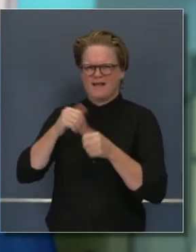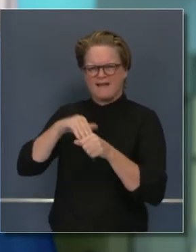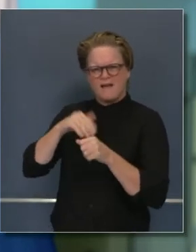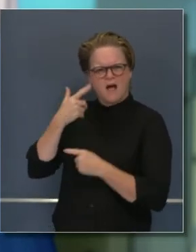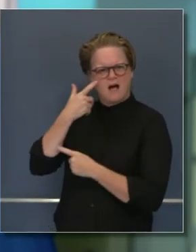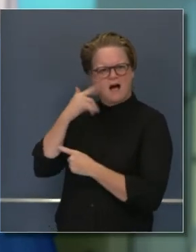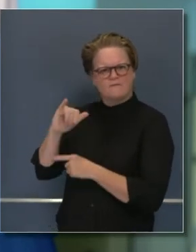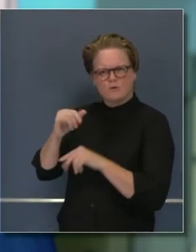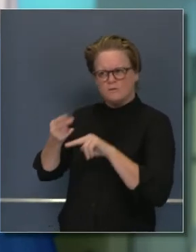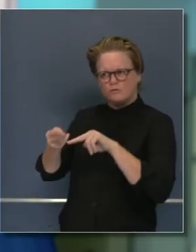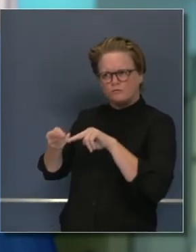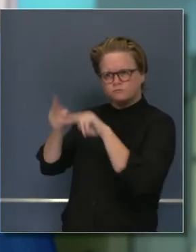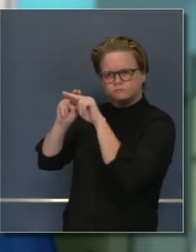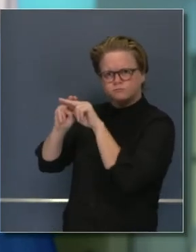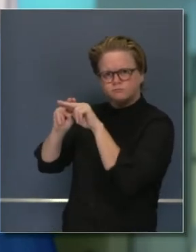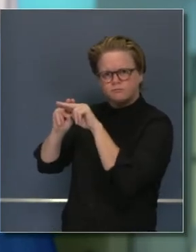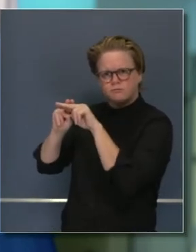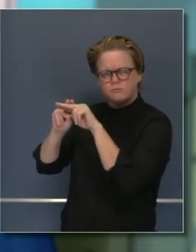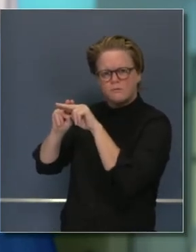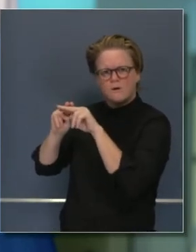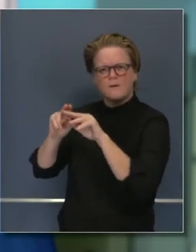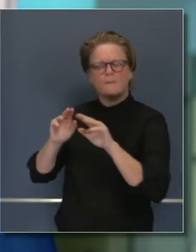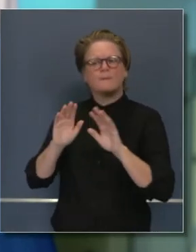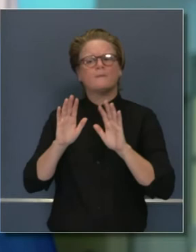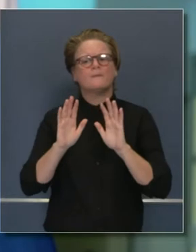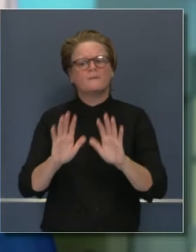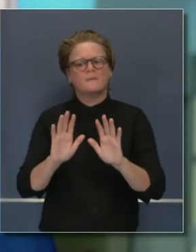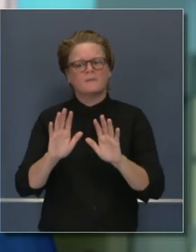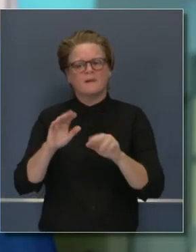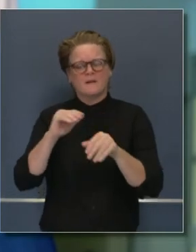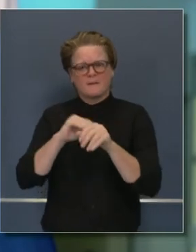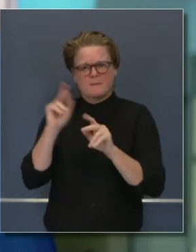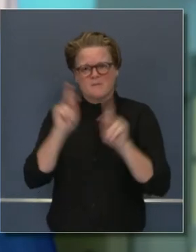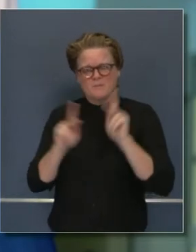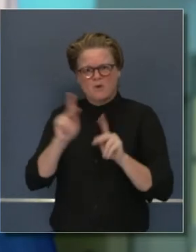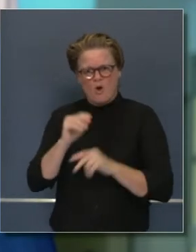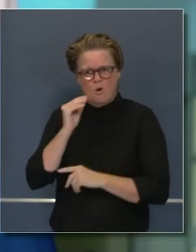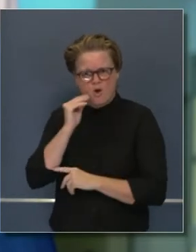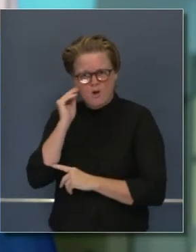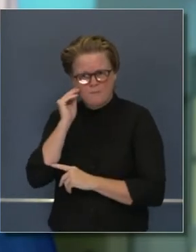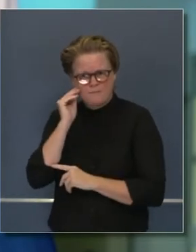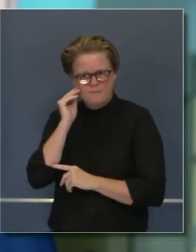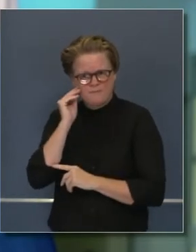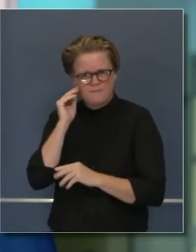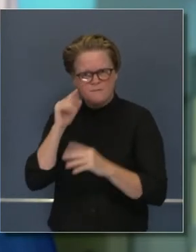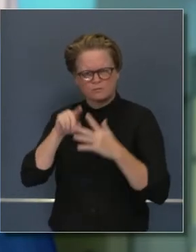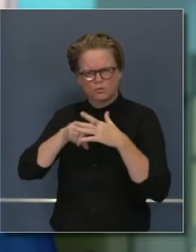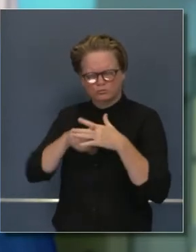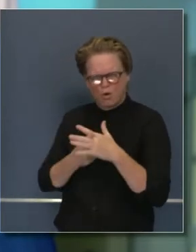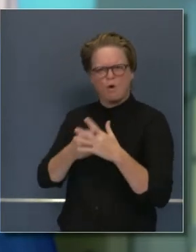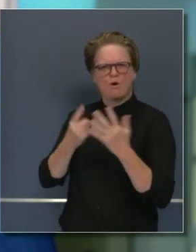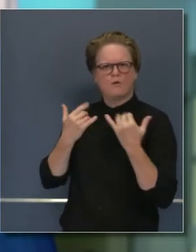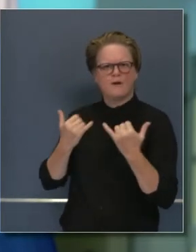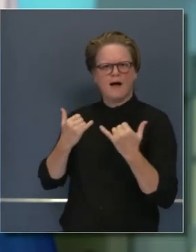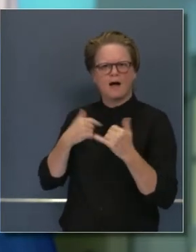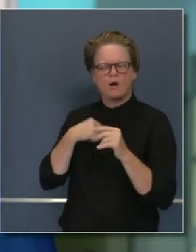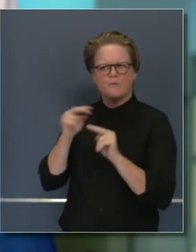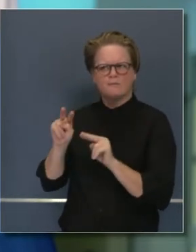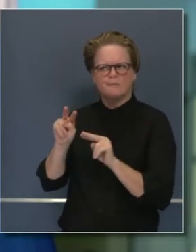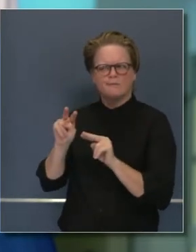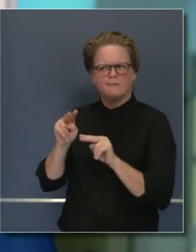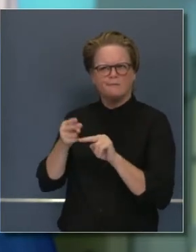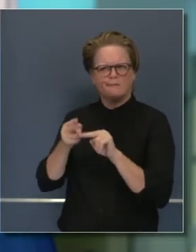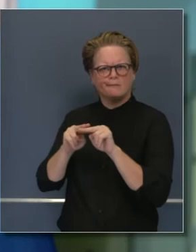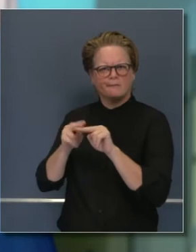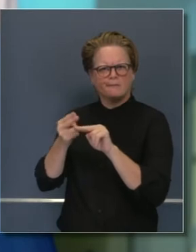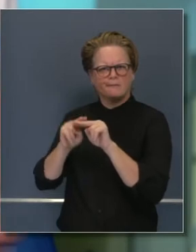donde estamos disminuyendo la propagación. No solo es en casas, es también en negocios. Y el doctor Galley puede aclarar